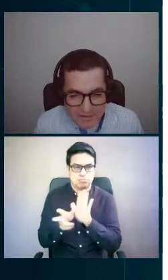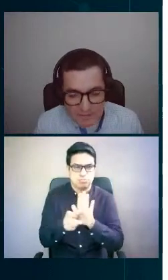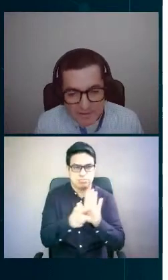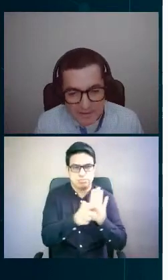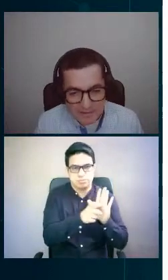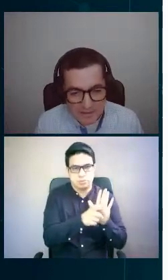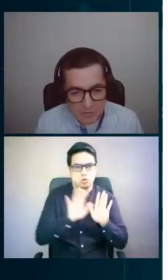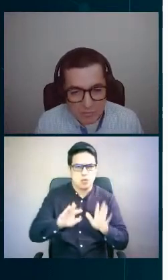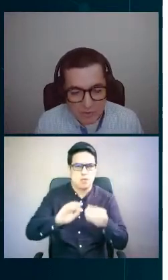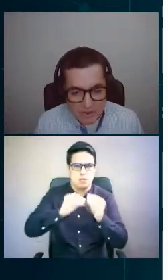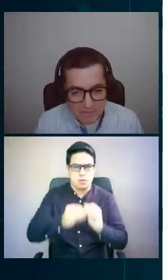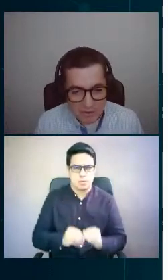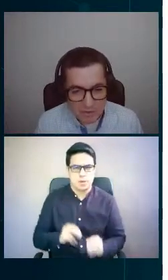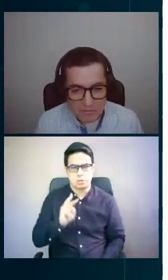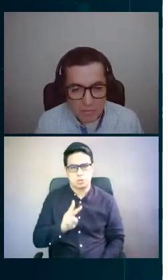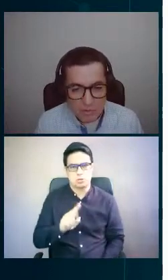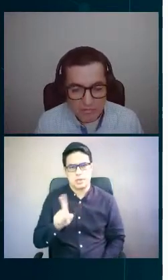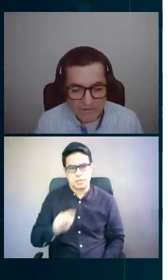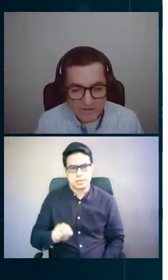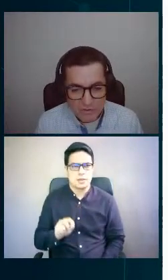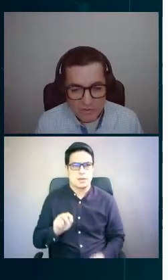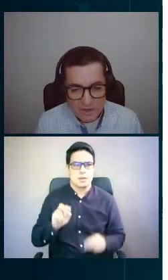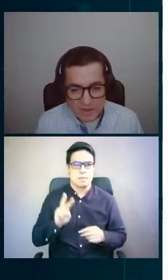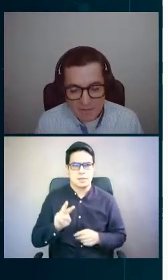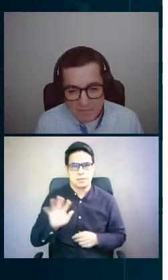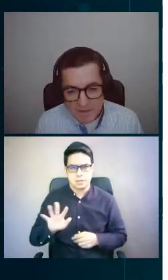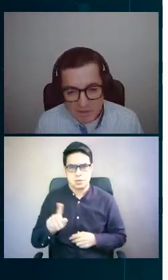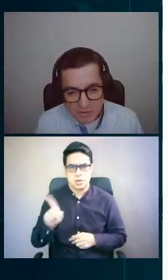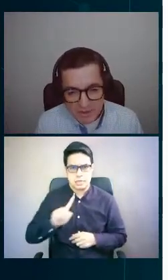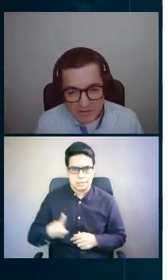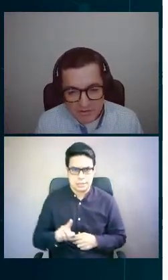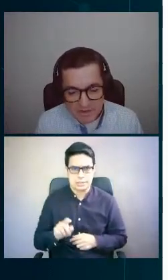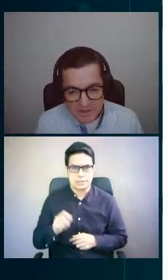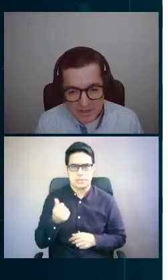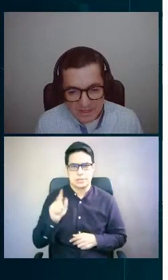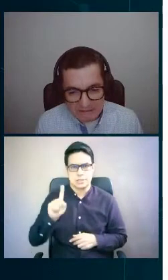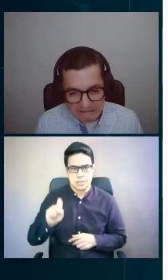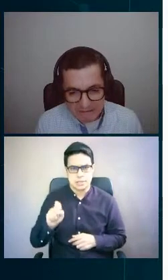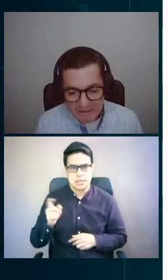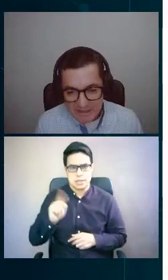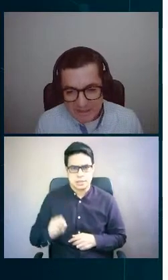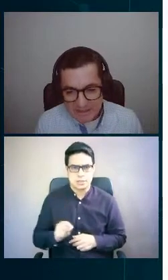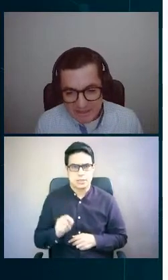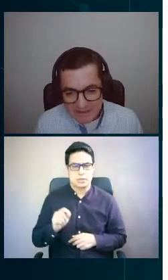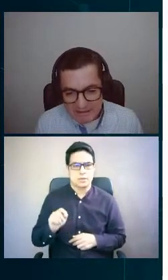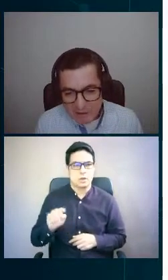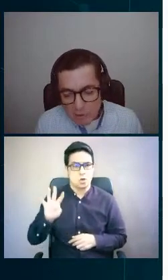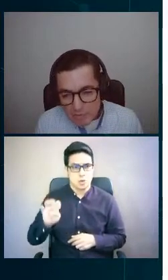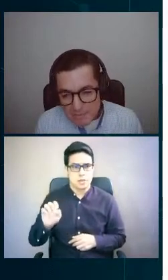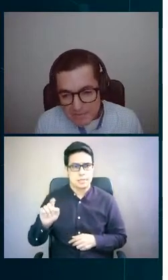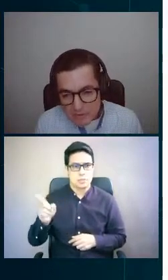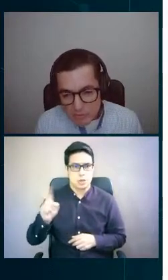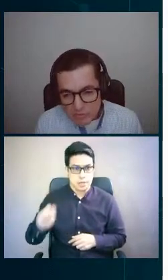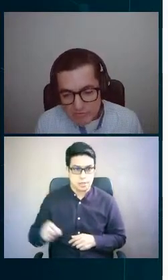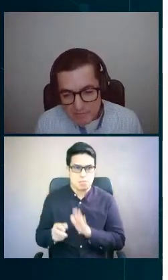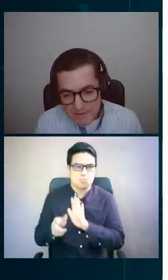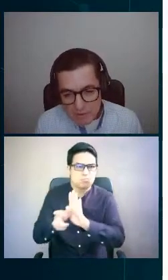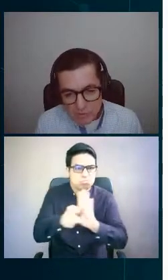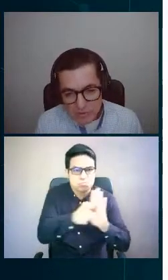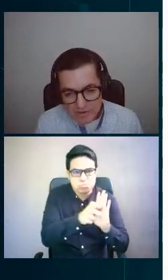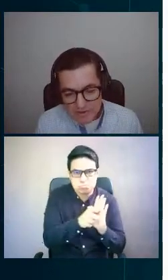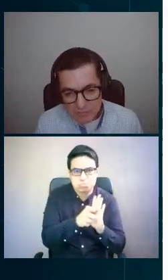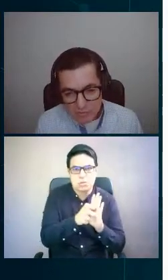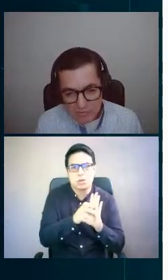Básicamente aquí tenemos medidores monofásicos, medidores que normalmente nosotros